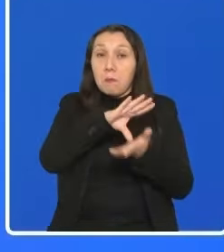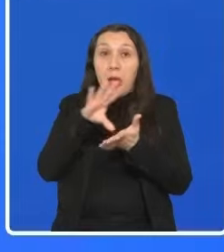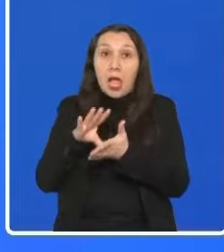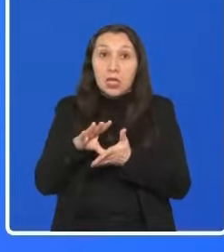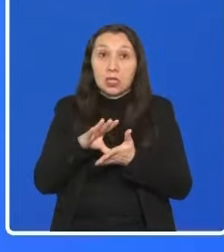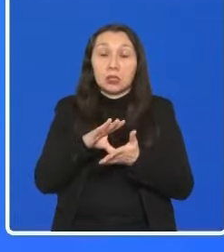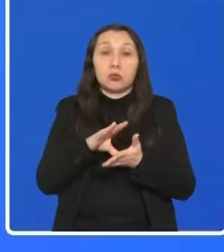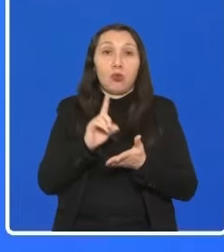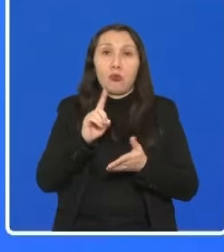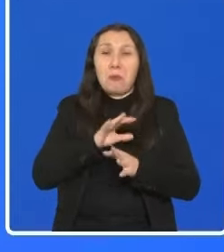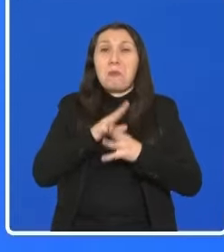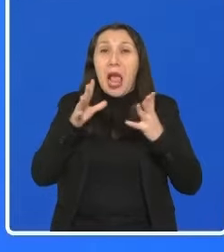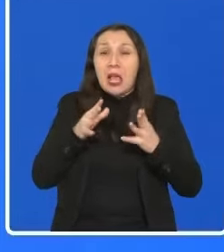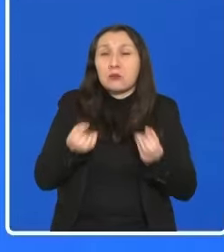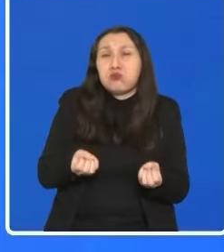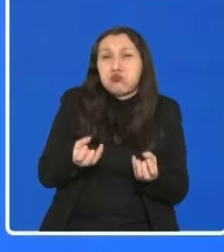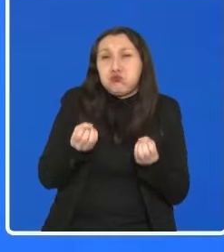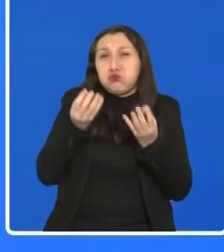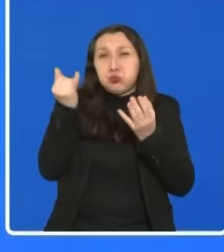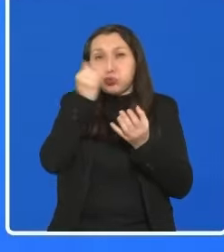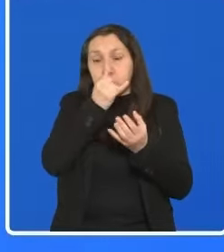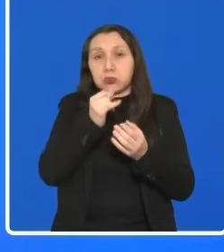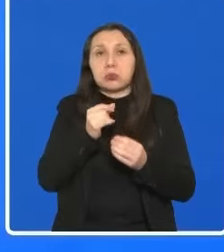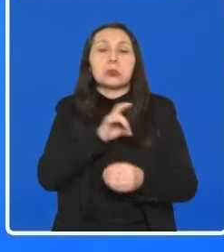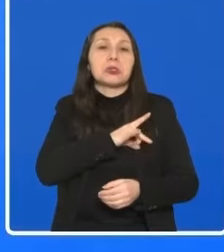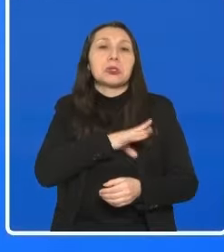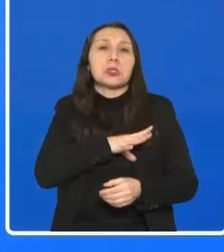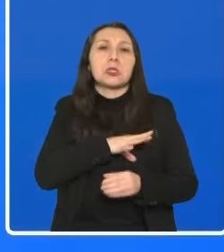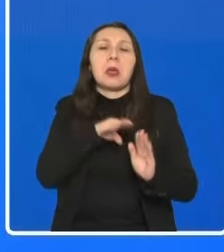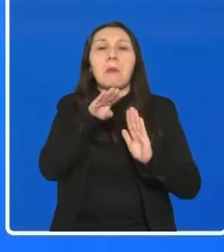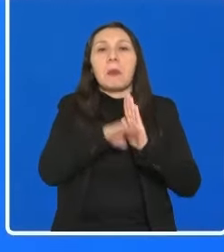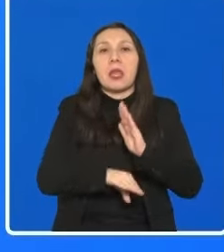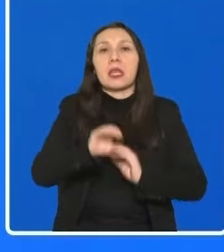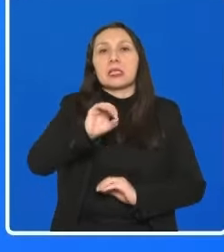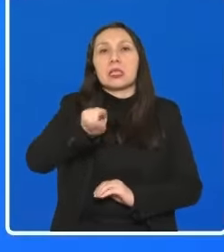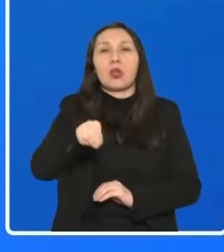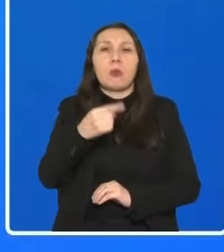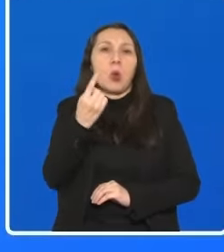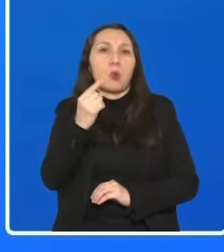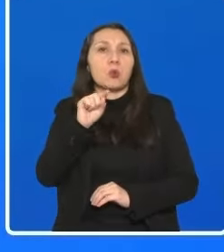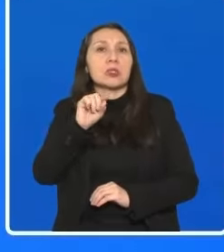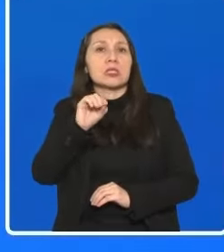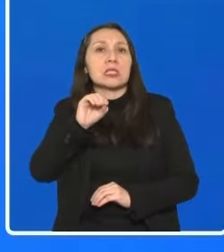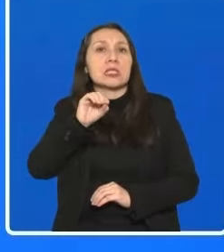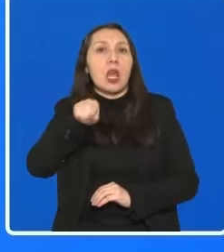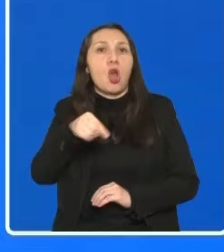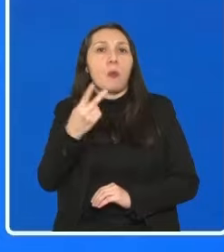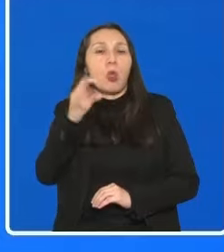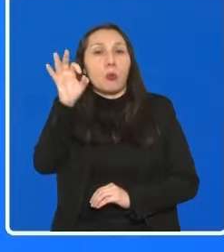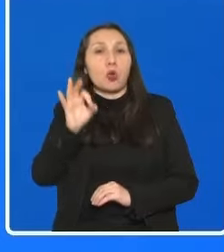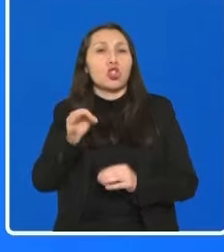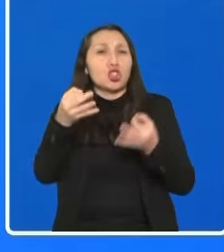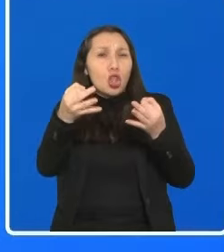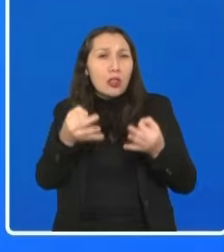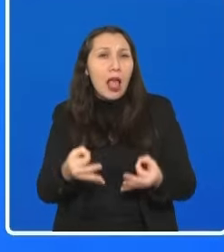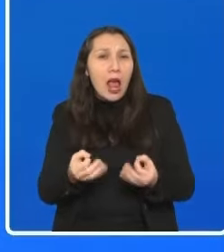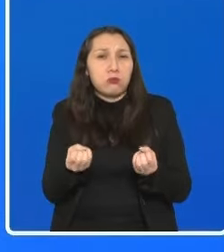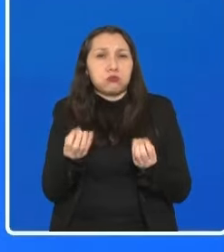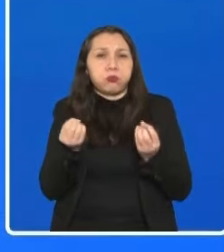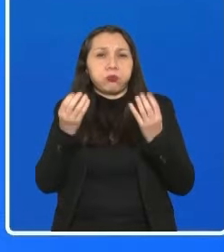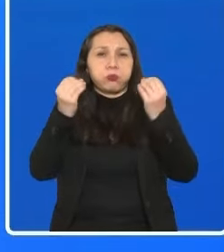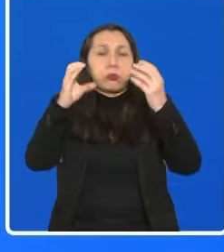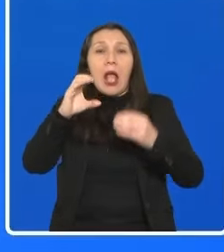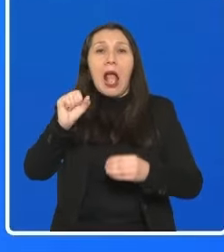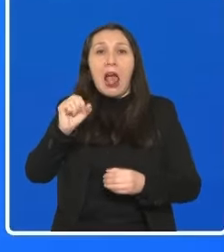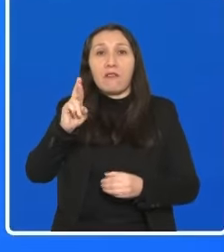más contaminantes, Chile emite menos de un 0,1 o 0,2% del total de las emisiones de carbono a nivel